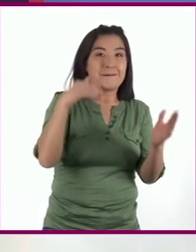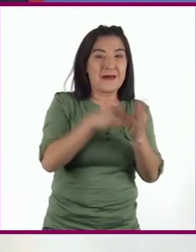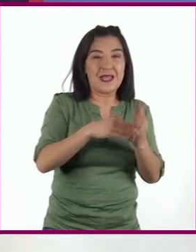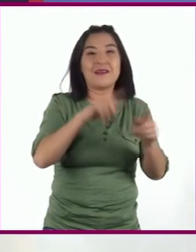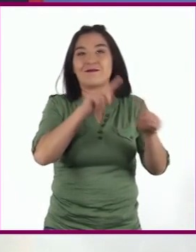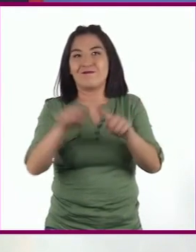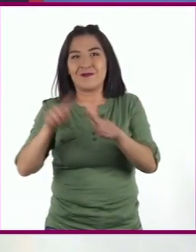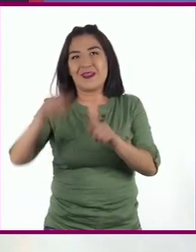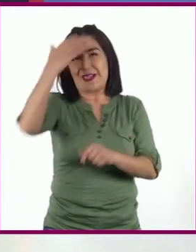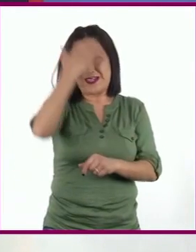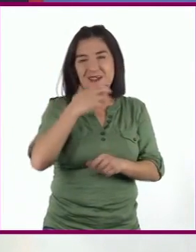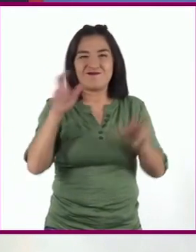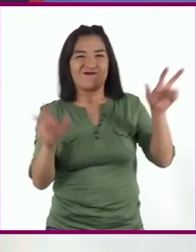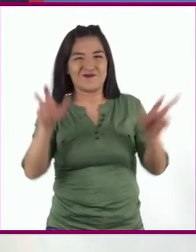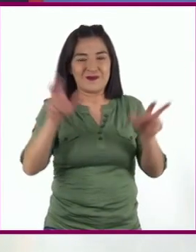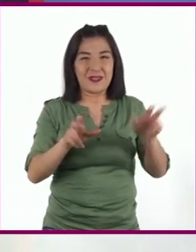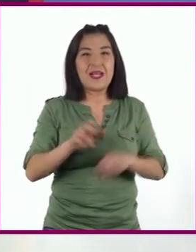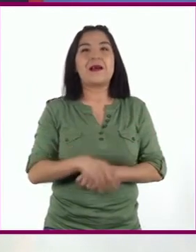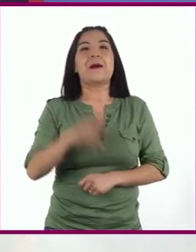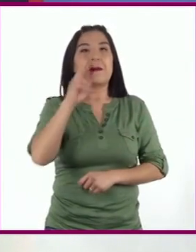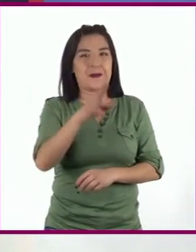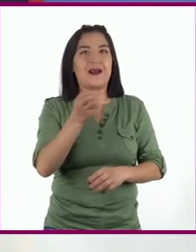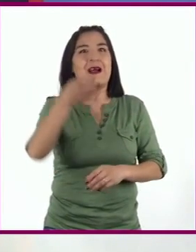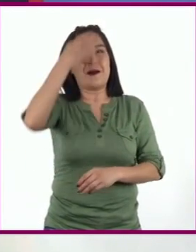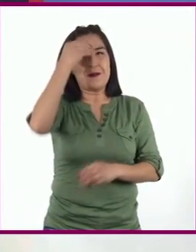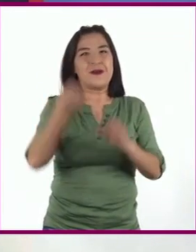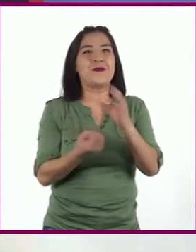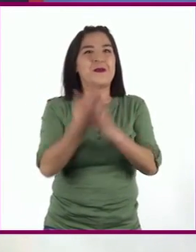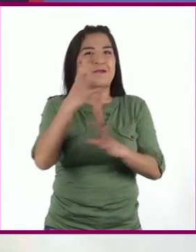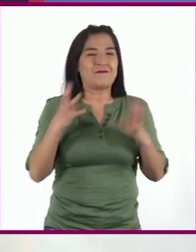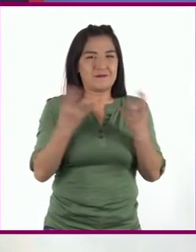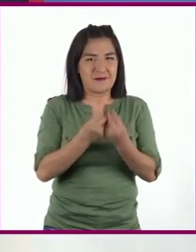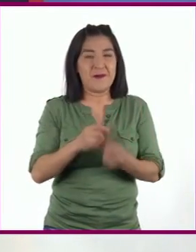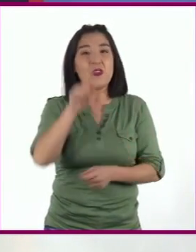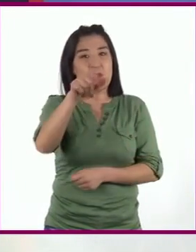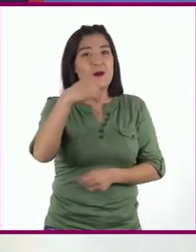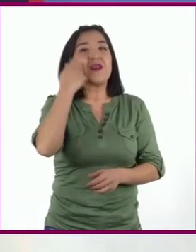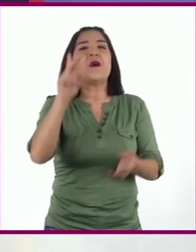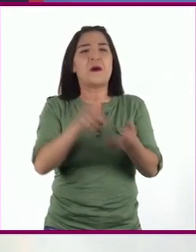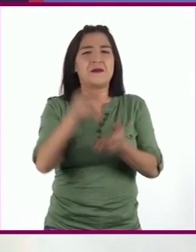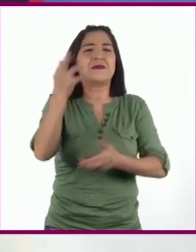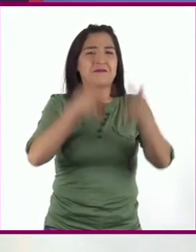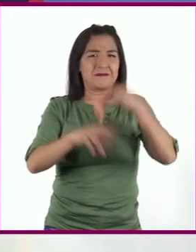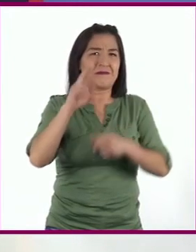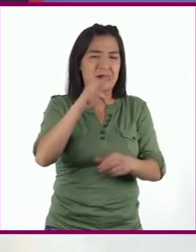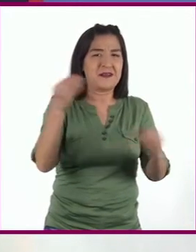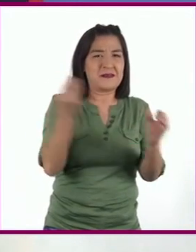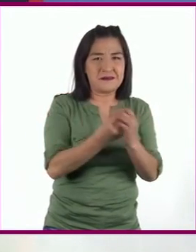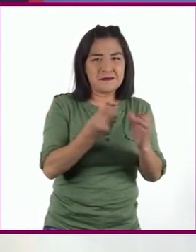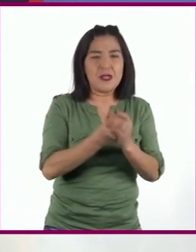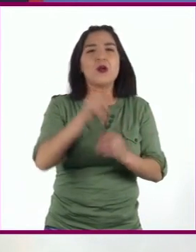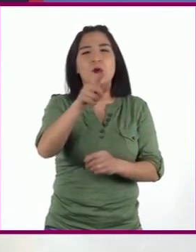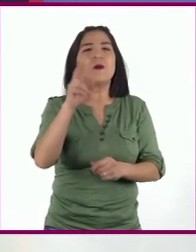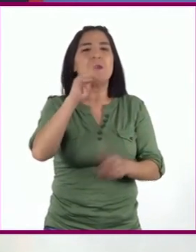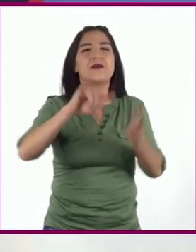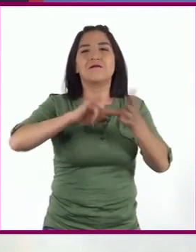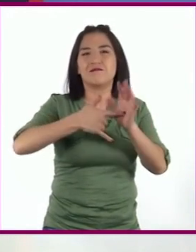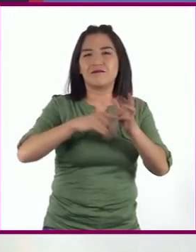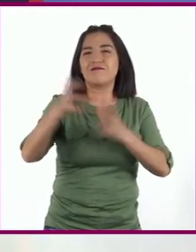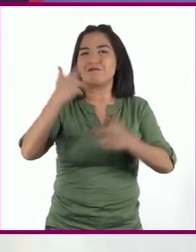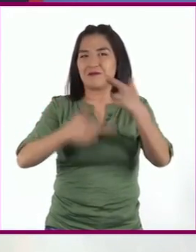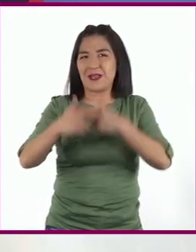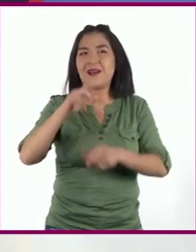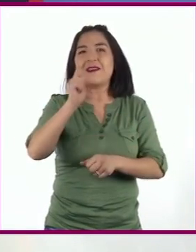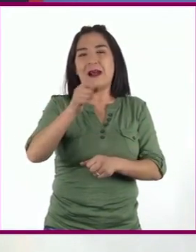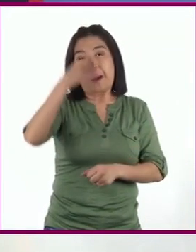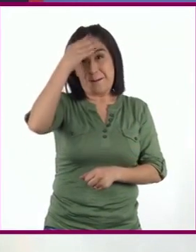escarabajo Hemos aprendido algo nuevo juntos Y si quieren volver a ver la sesión Consulten los horarios de repetición del